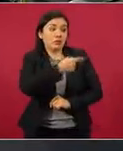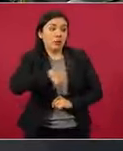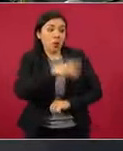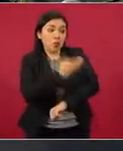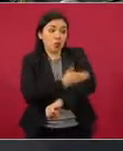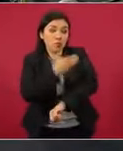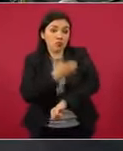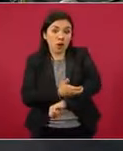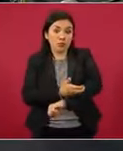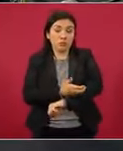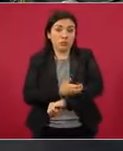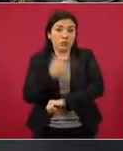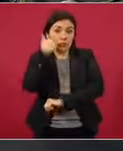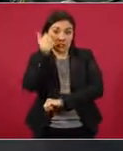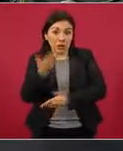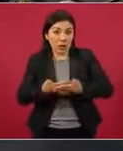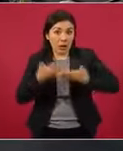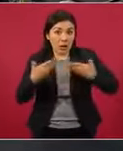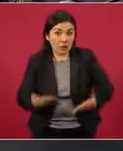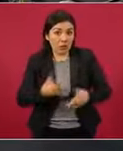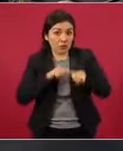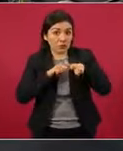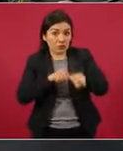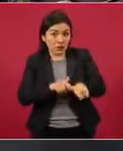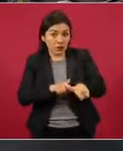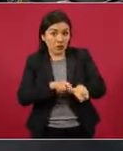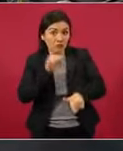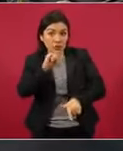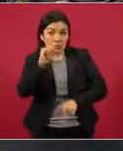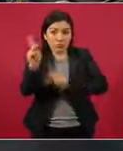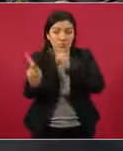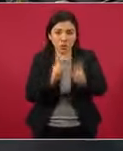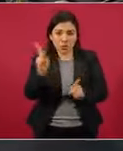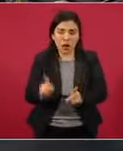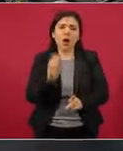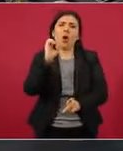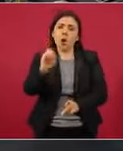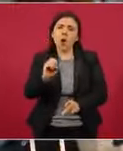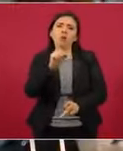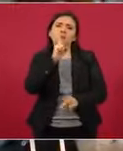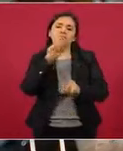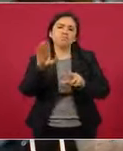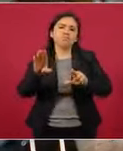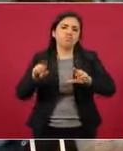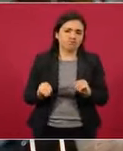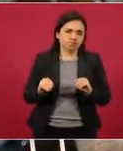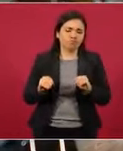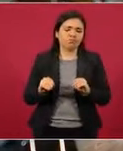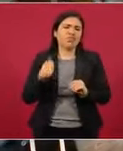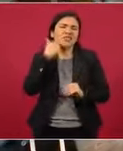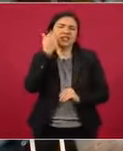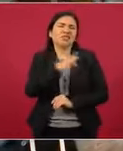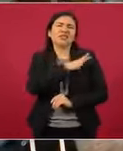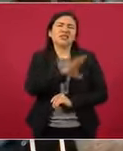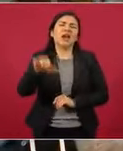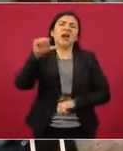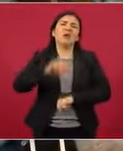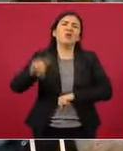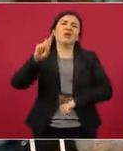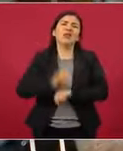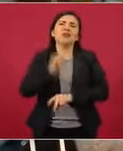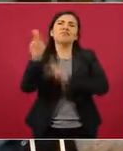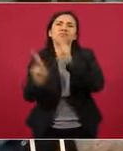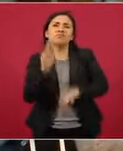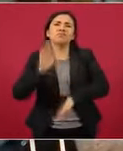compañeros que están aquí presentes, adelante, si no también están en su derecho. Nos queremos abstener, presidente,